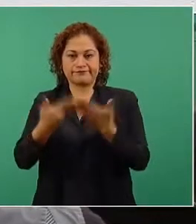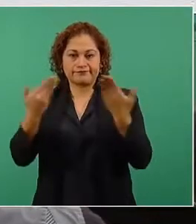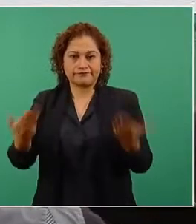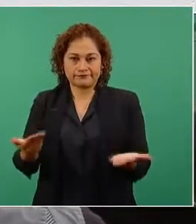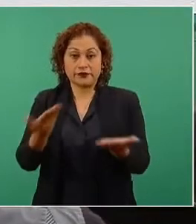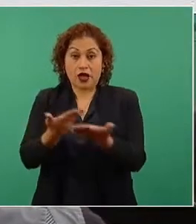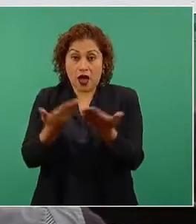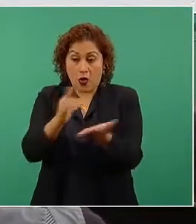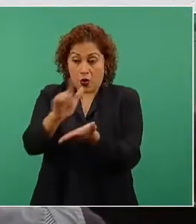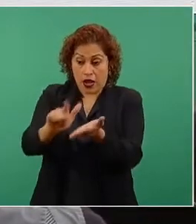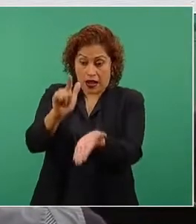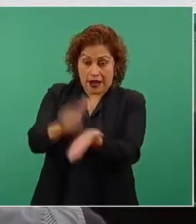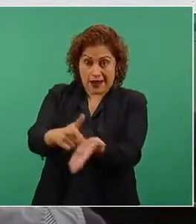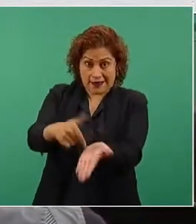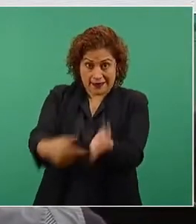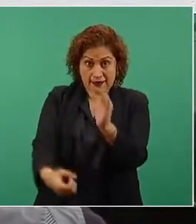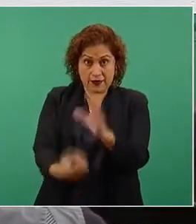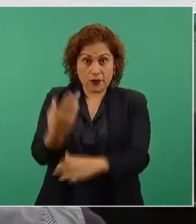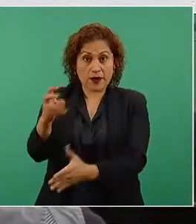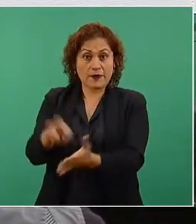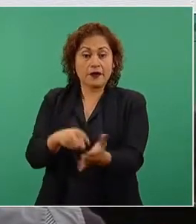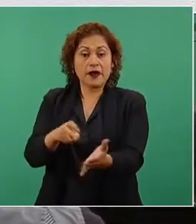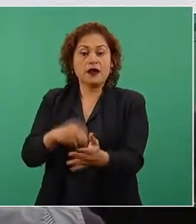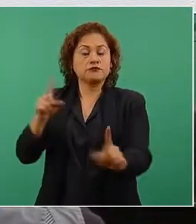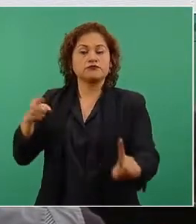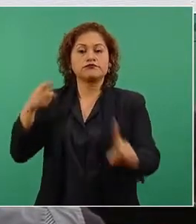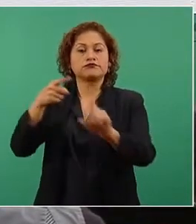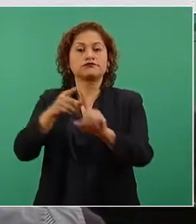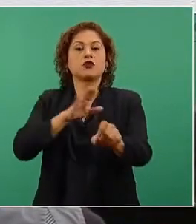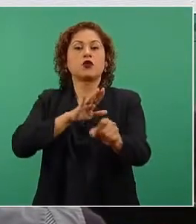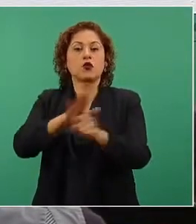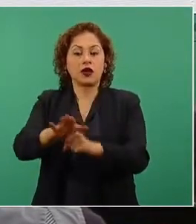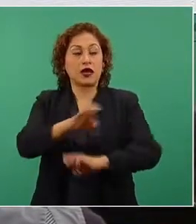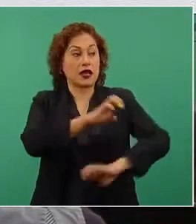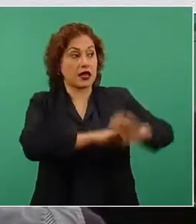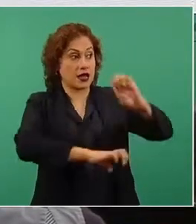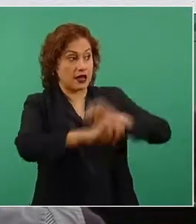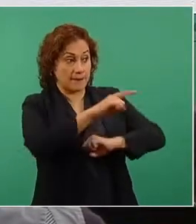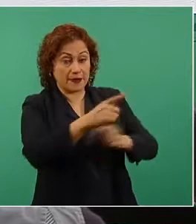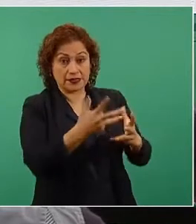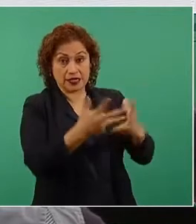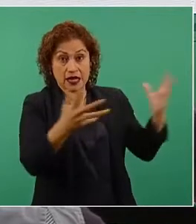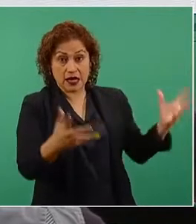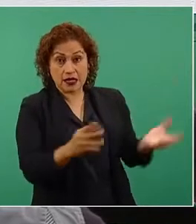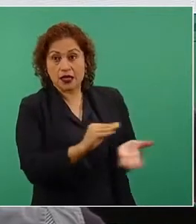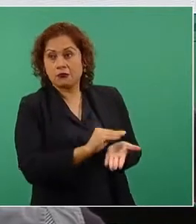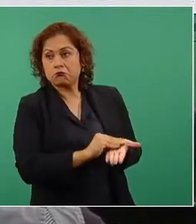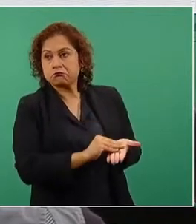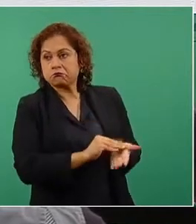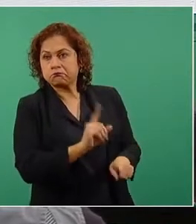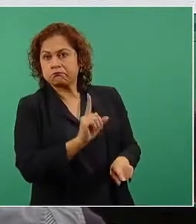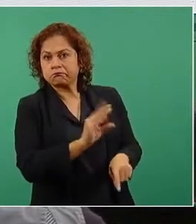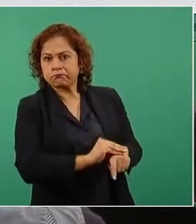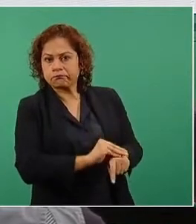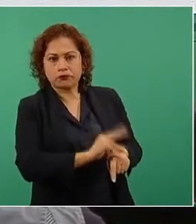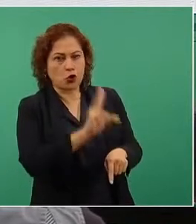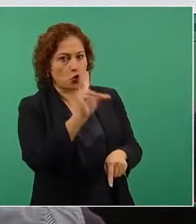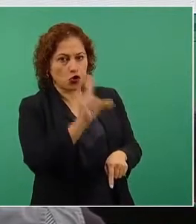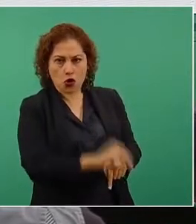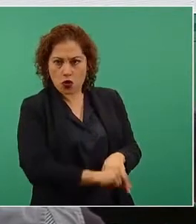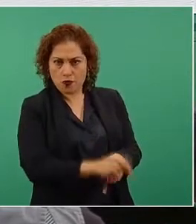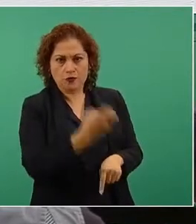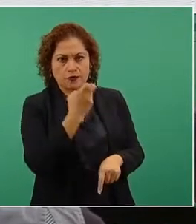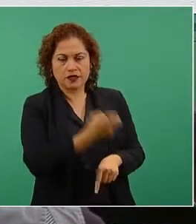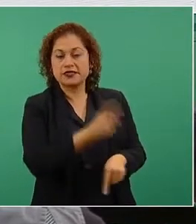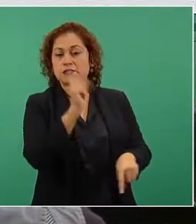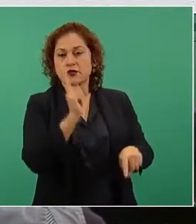dónde y en qué sentido? Eliminando los subsidios a las grandes corporaciones y garantizando a la población que no se